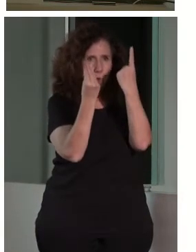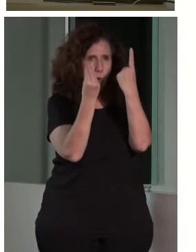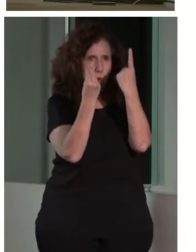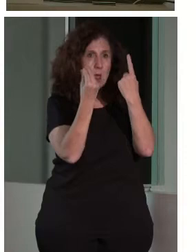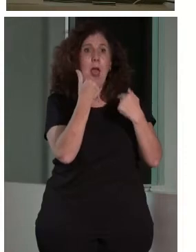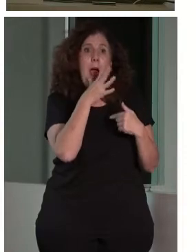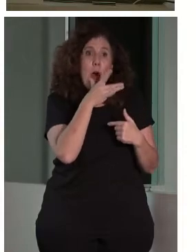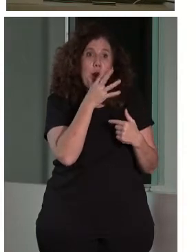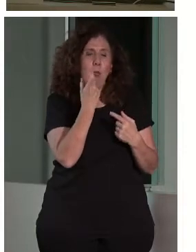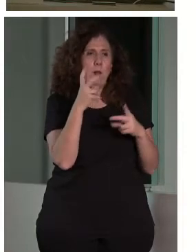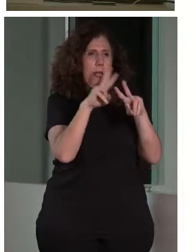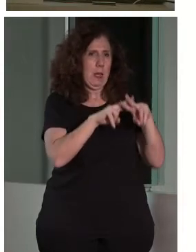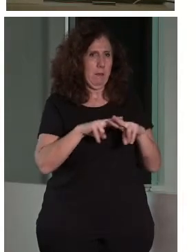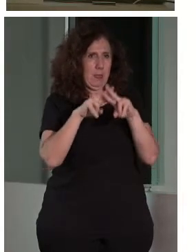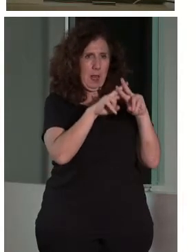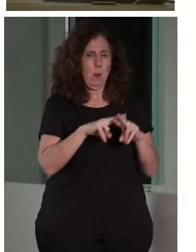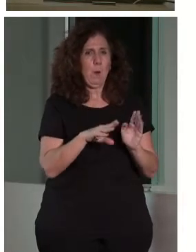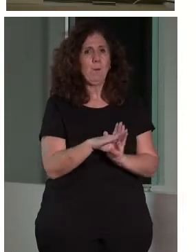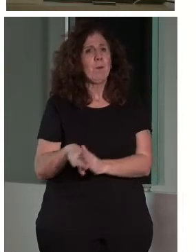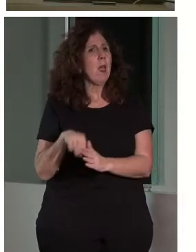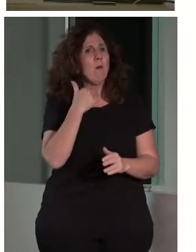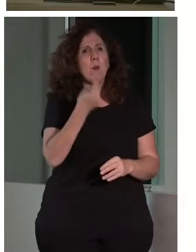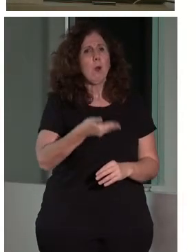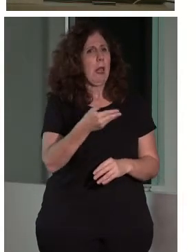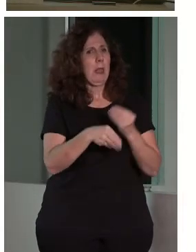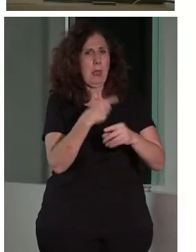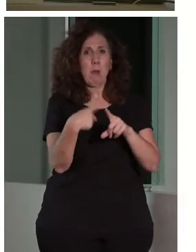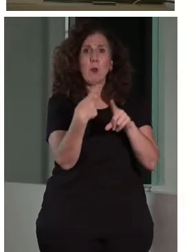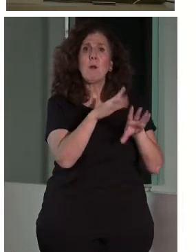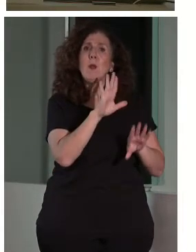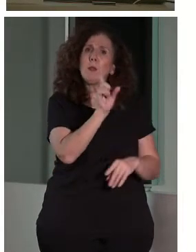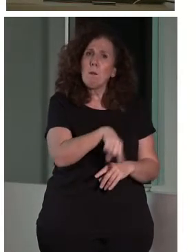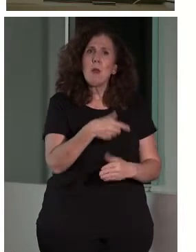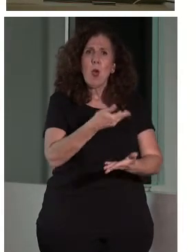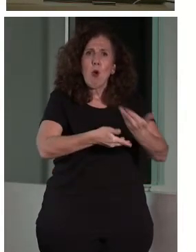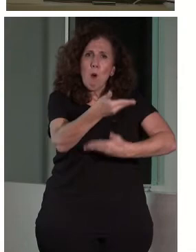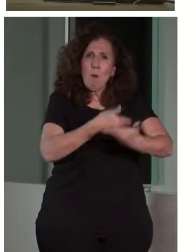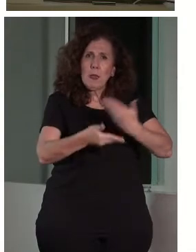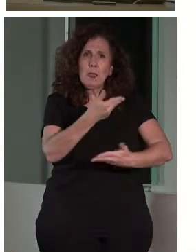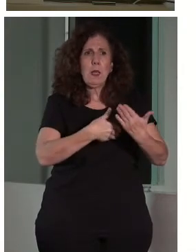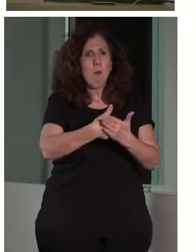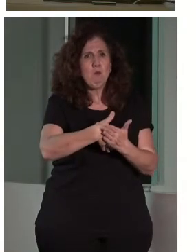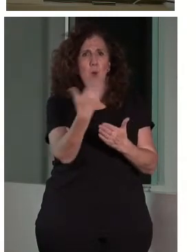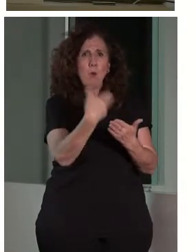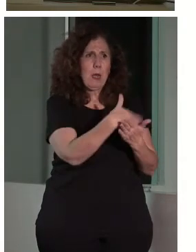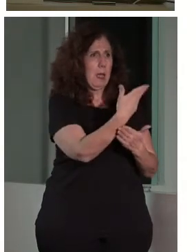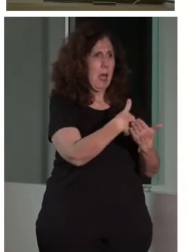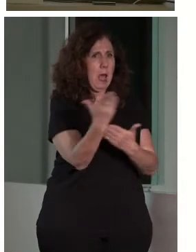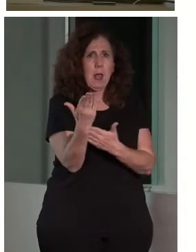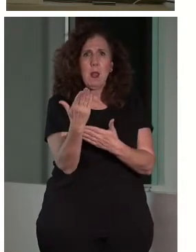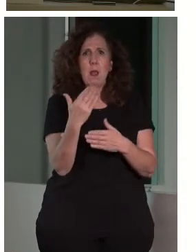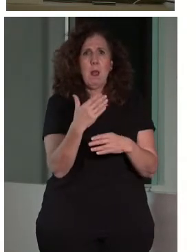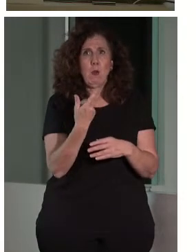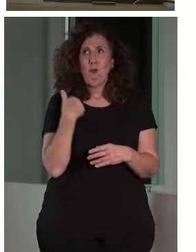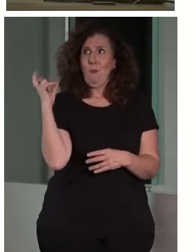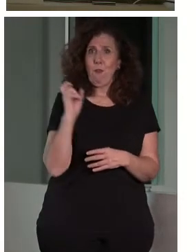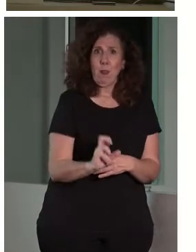habría que revisarlo. Es importante hacer cosas, pero también es importante compartir, publicar, para repensarse. Yo, el hecho de que venga